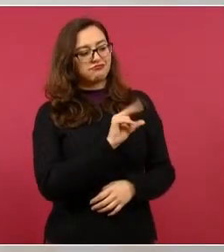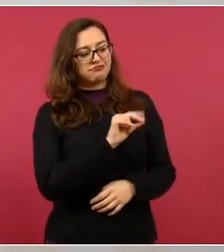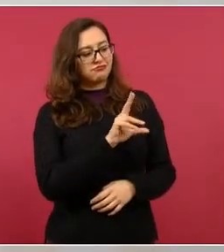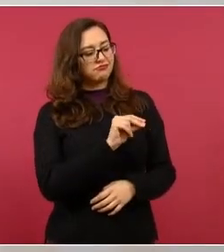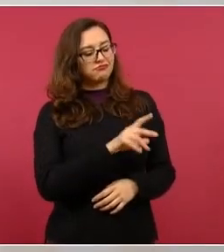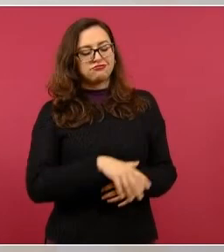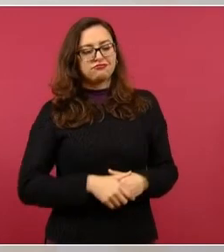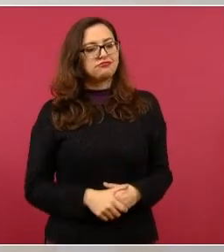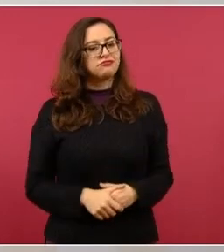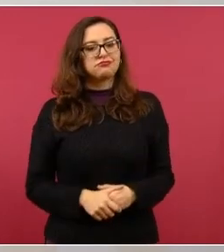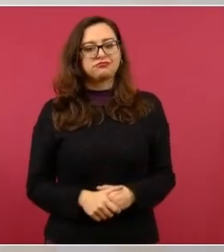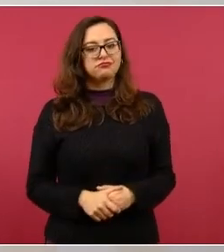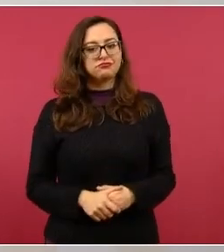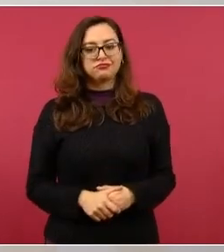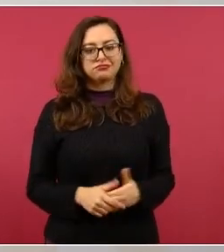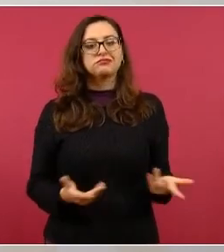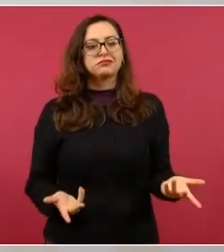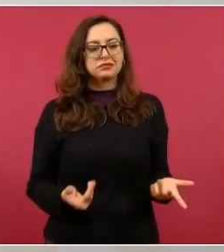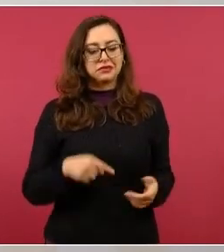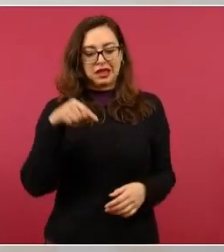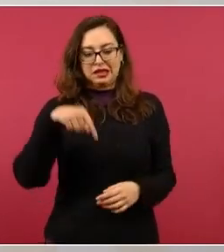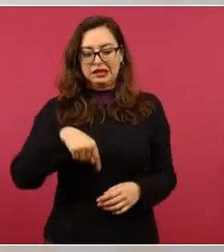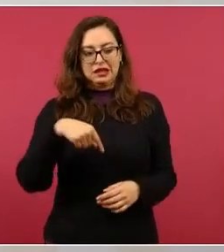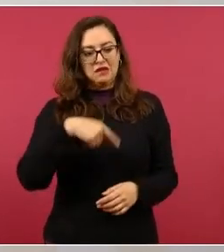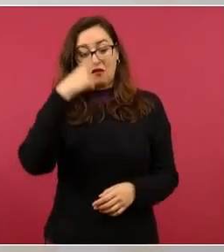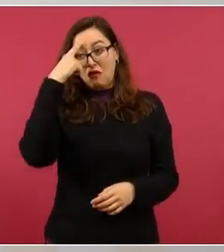a reprimirnos.